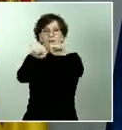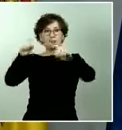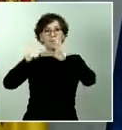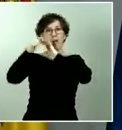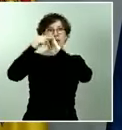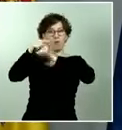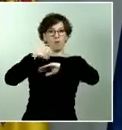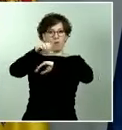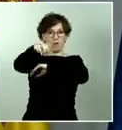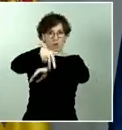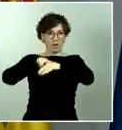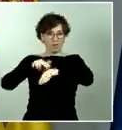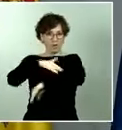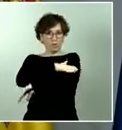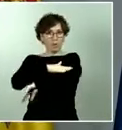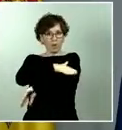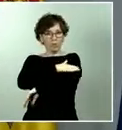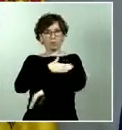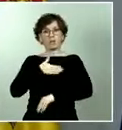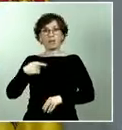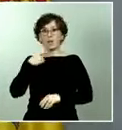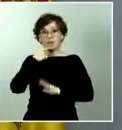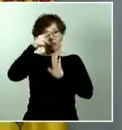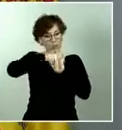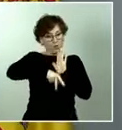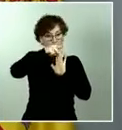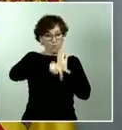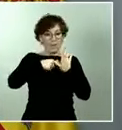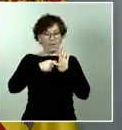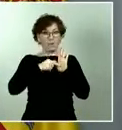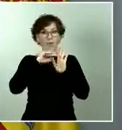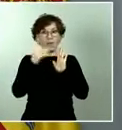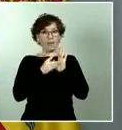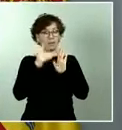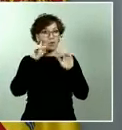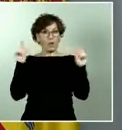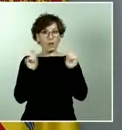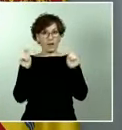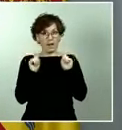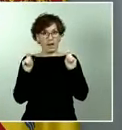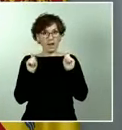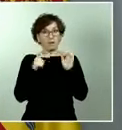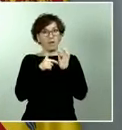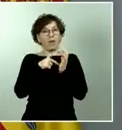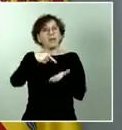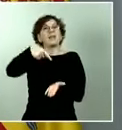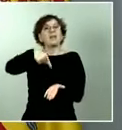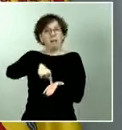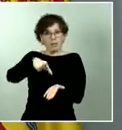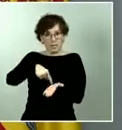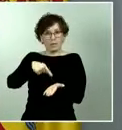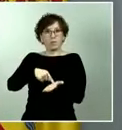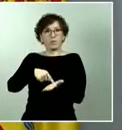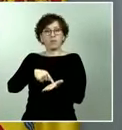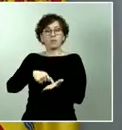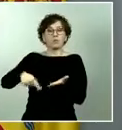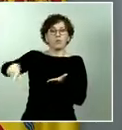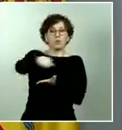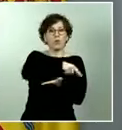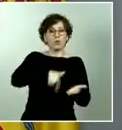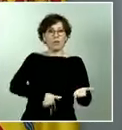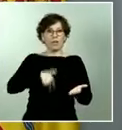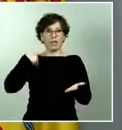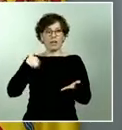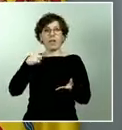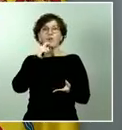la propia normativa del decreto de alarma establece el requerimiento de una concreta conducta al conjunto de los ciudadanos y que se